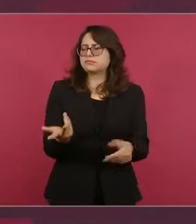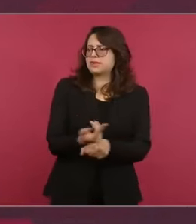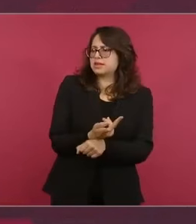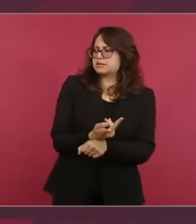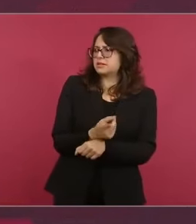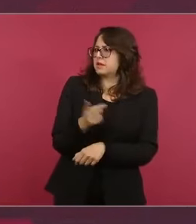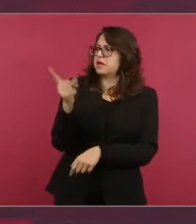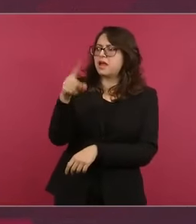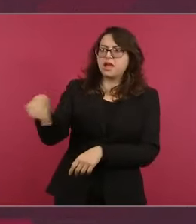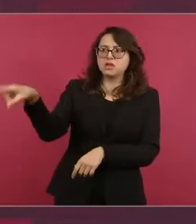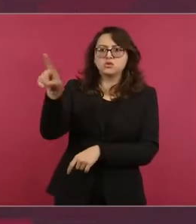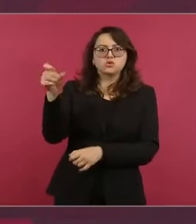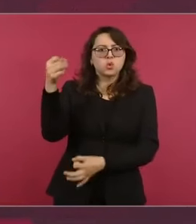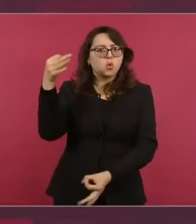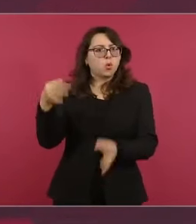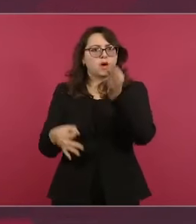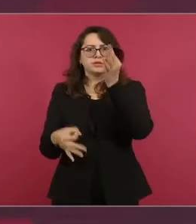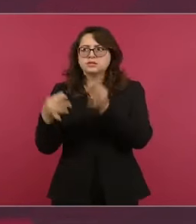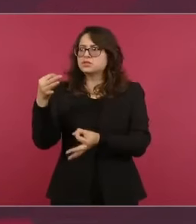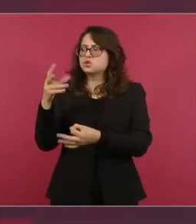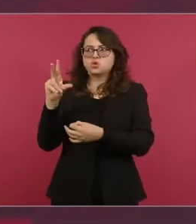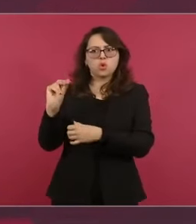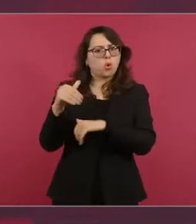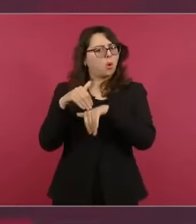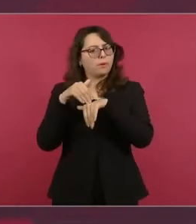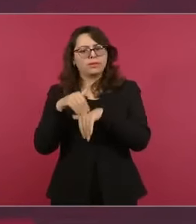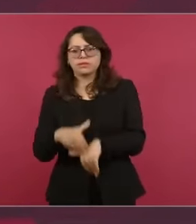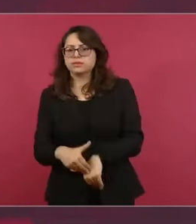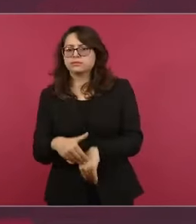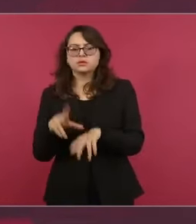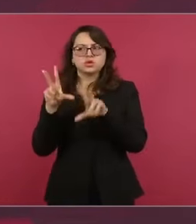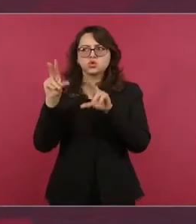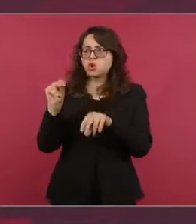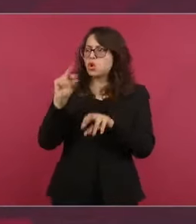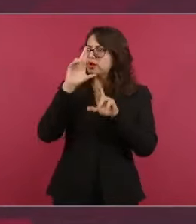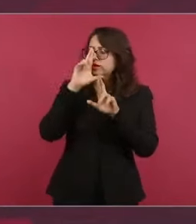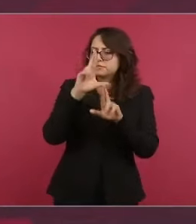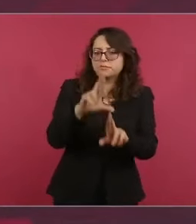Derecho, vamos a ver